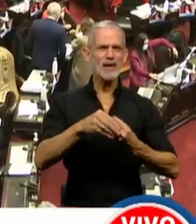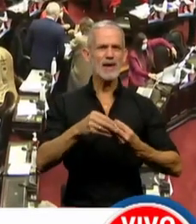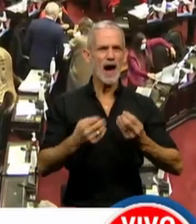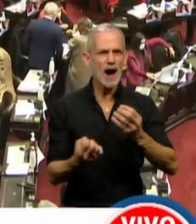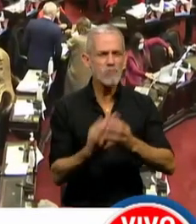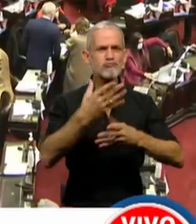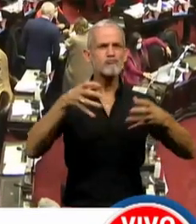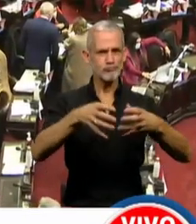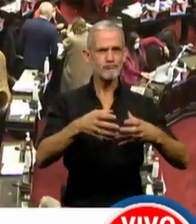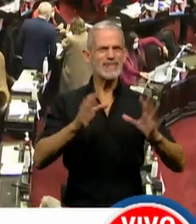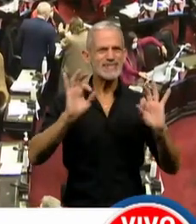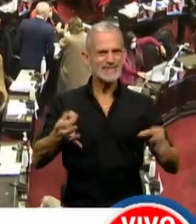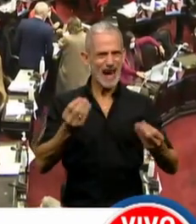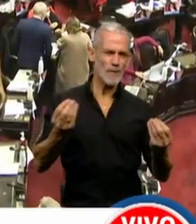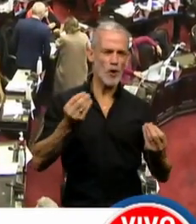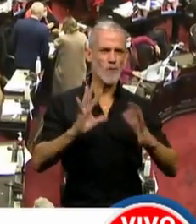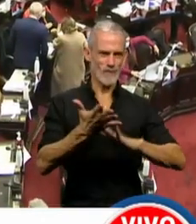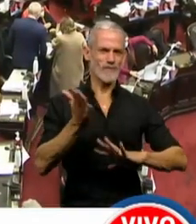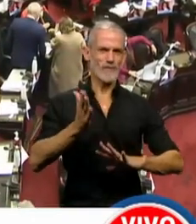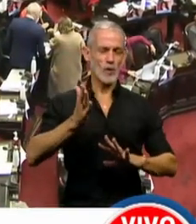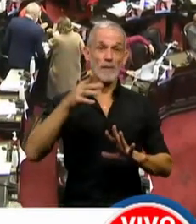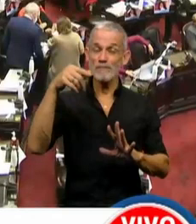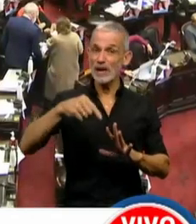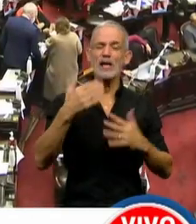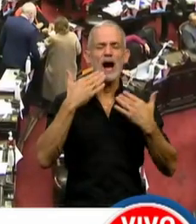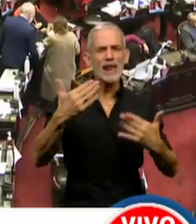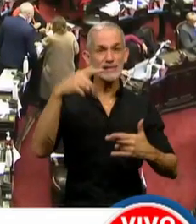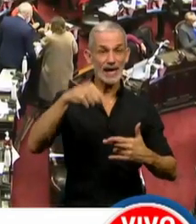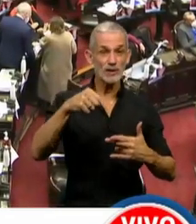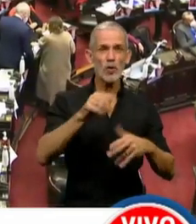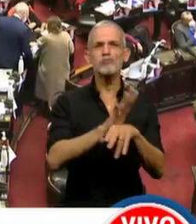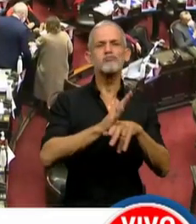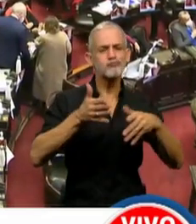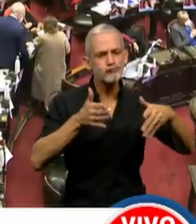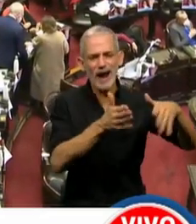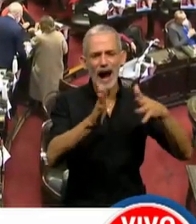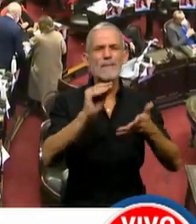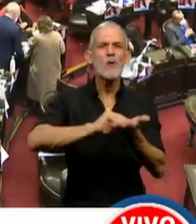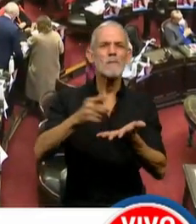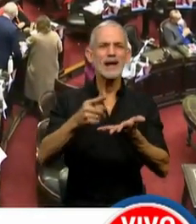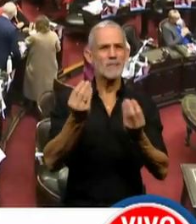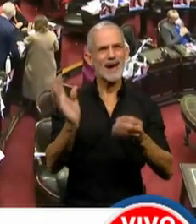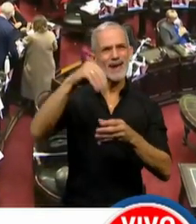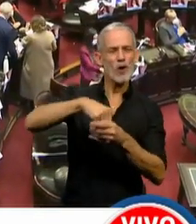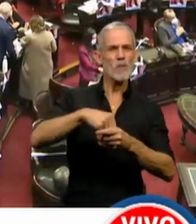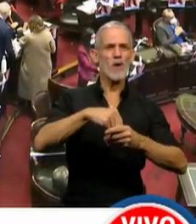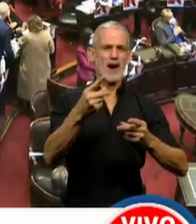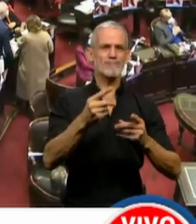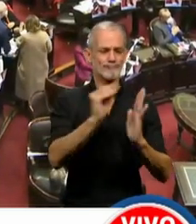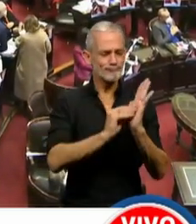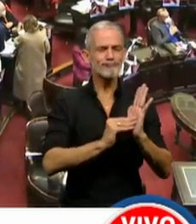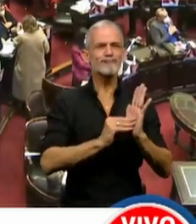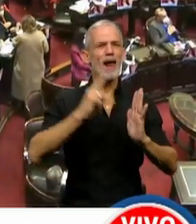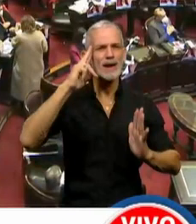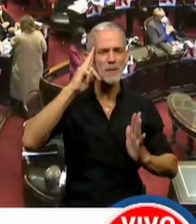quiero agradecer que esto se transforme en un camino más en incorporar a la agenda humana